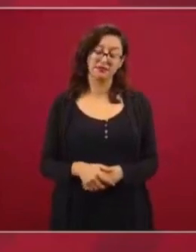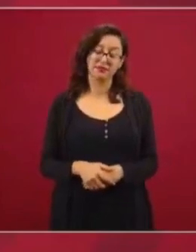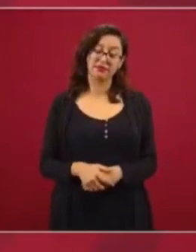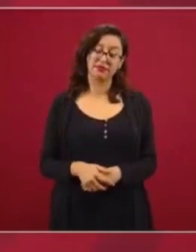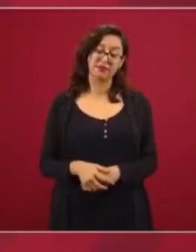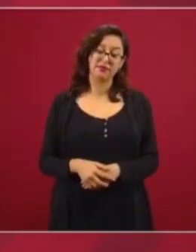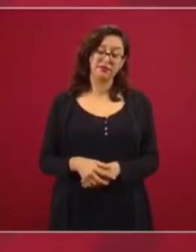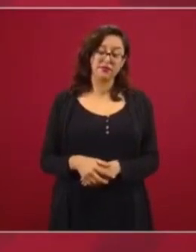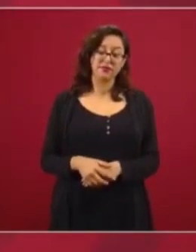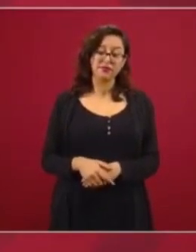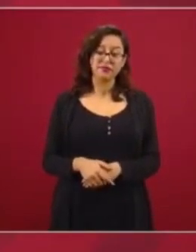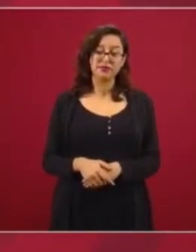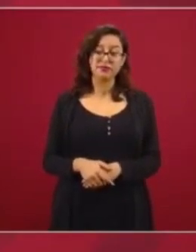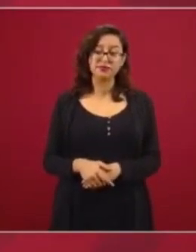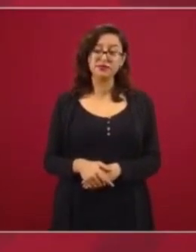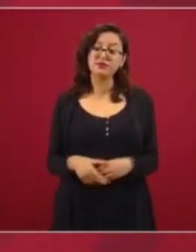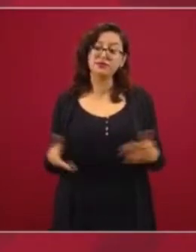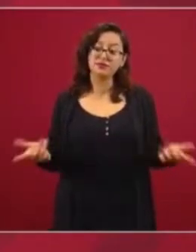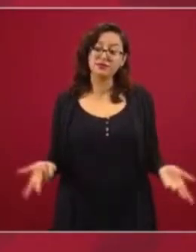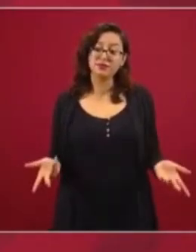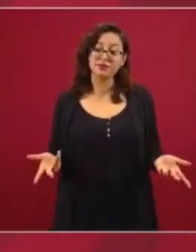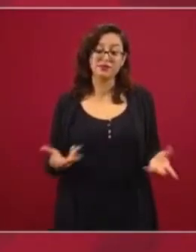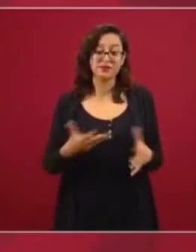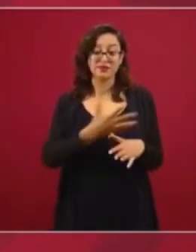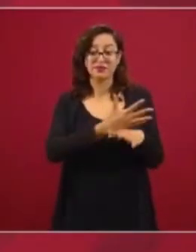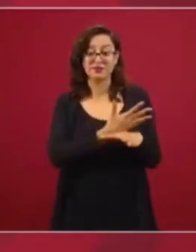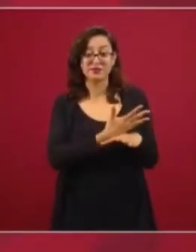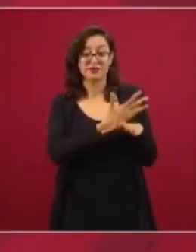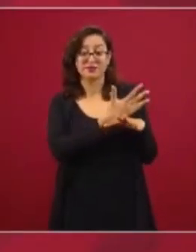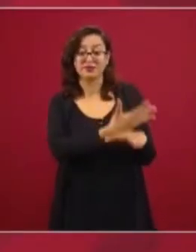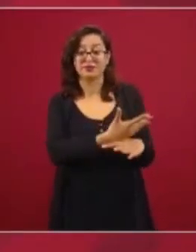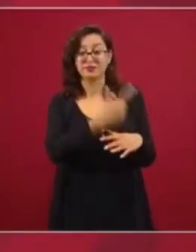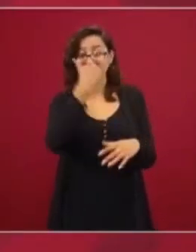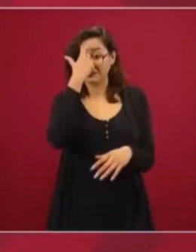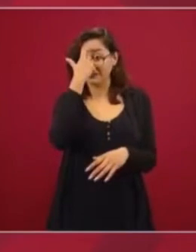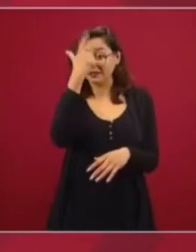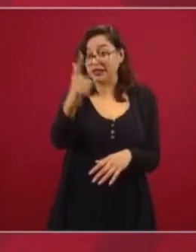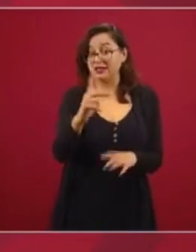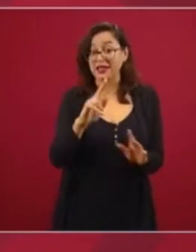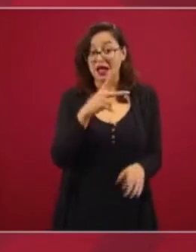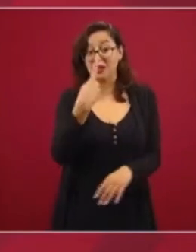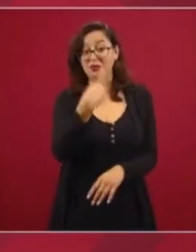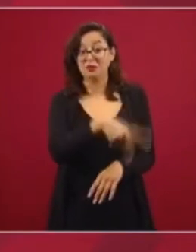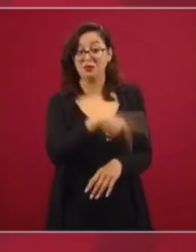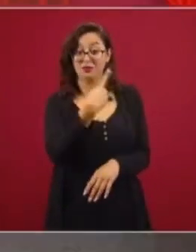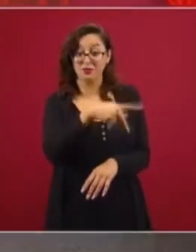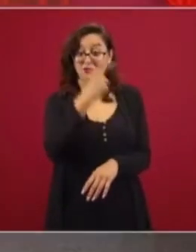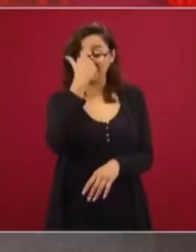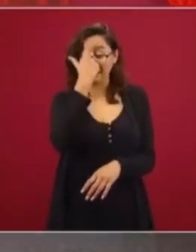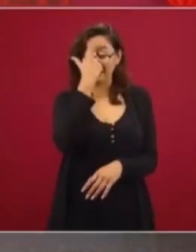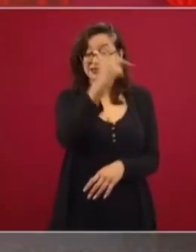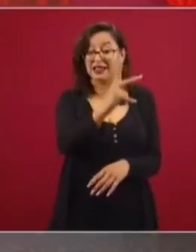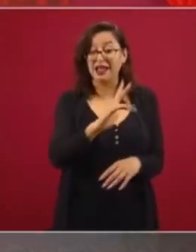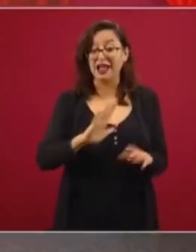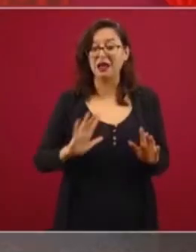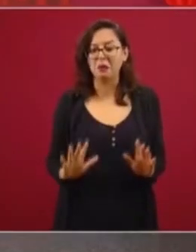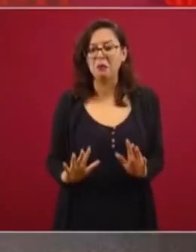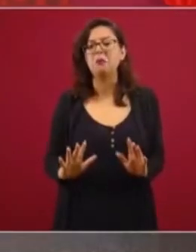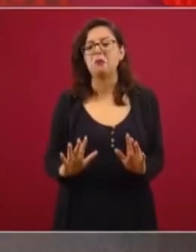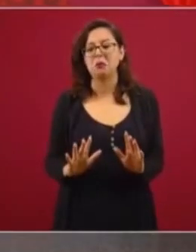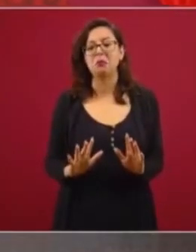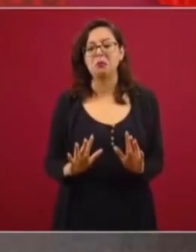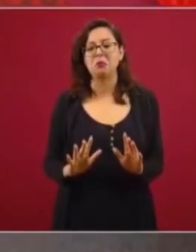Pues fue aquello que inventaron de que sí es un dicho